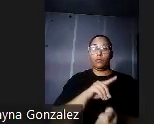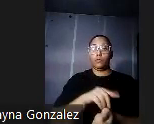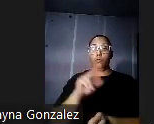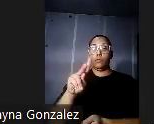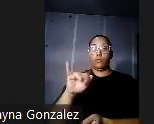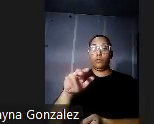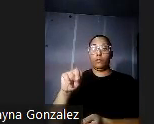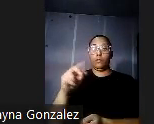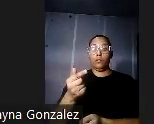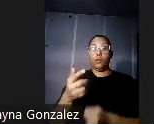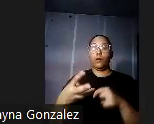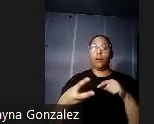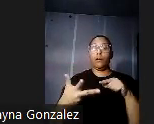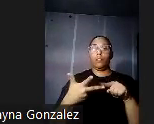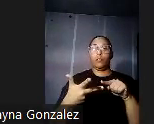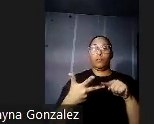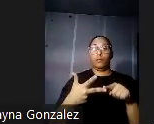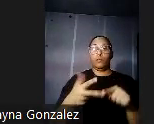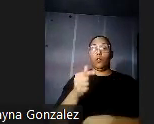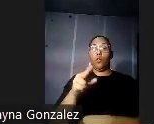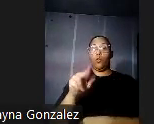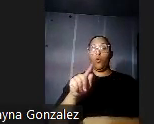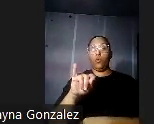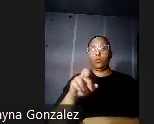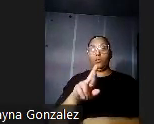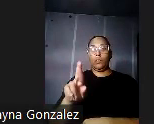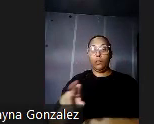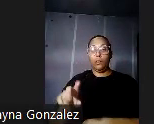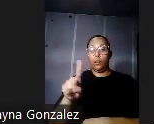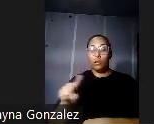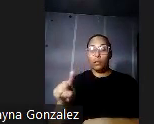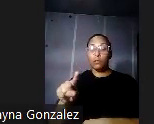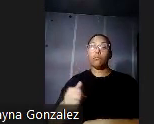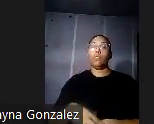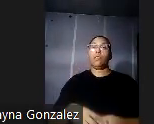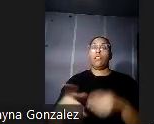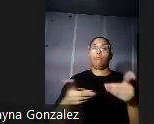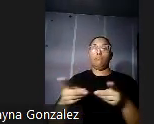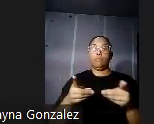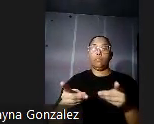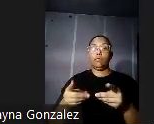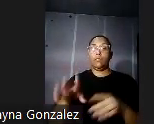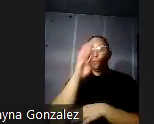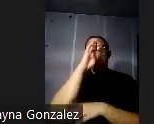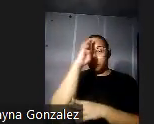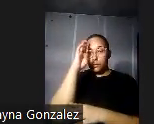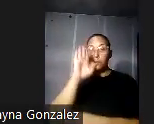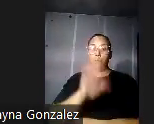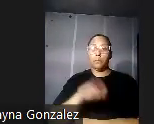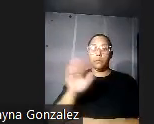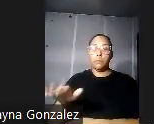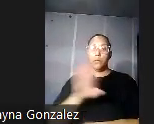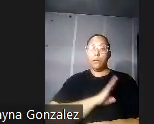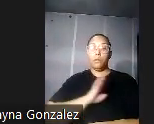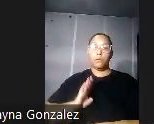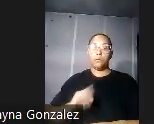designó al doctor Pedro Gutiérrez y Garavides que era el director médico del hospital de Mayamón para esa época esta junta médica se conoció